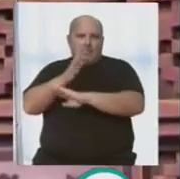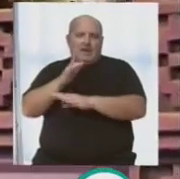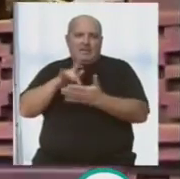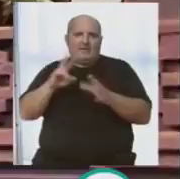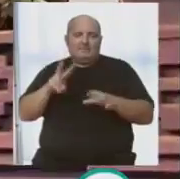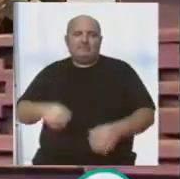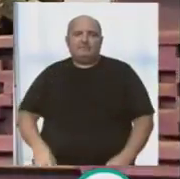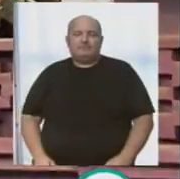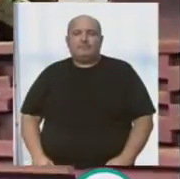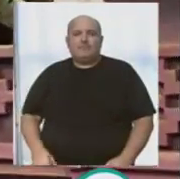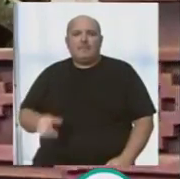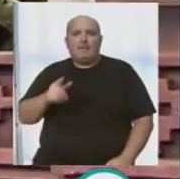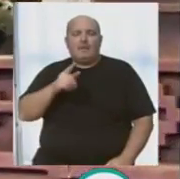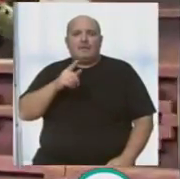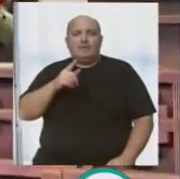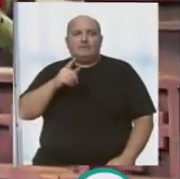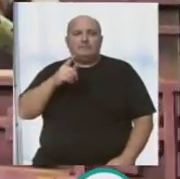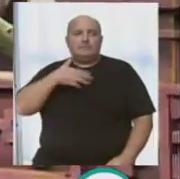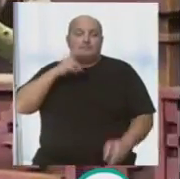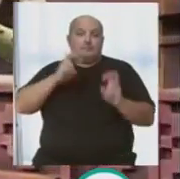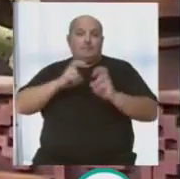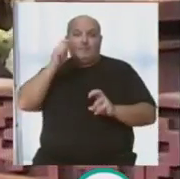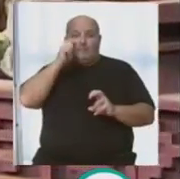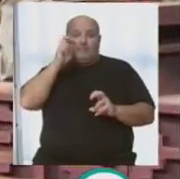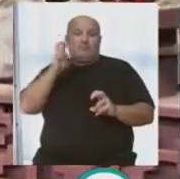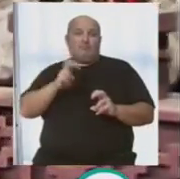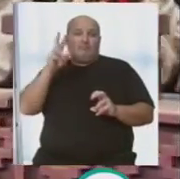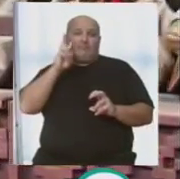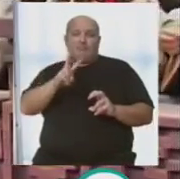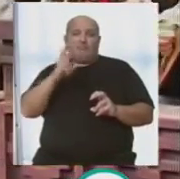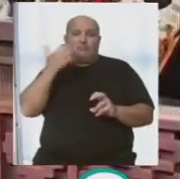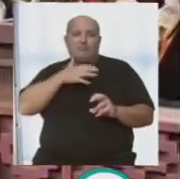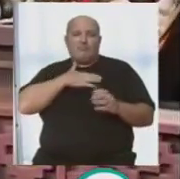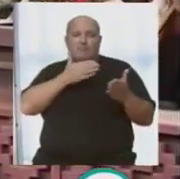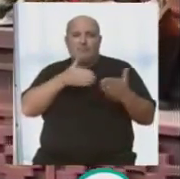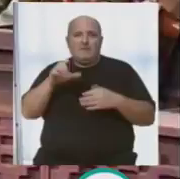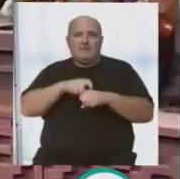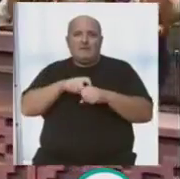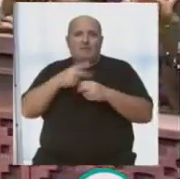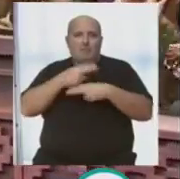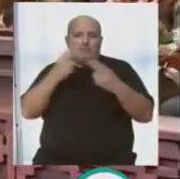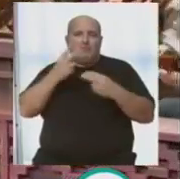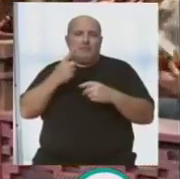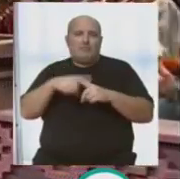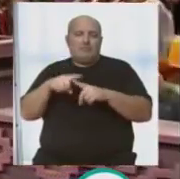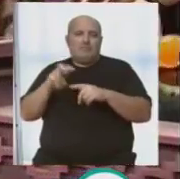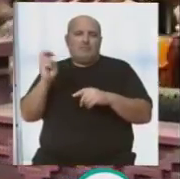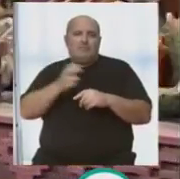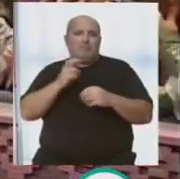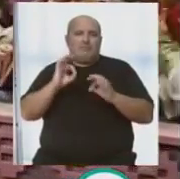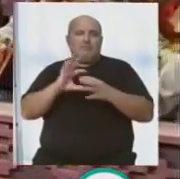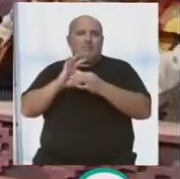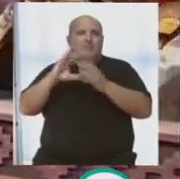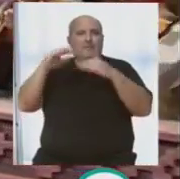referencia, ¿no? Creemos que los forasteros que vienen aquí, es una materia del... Aunque esto está enfocado a todo tipo de público, pero el